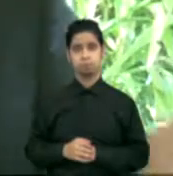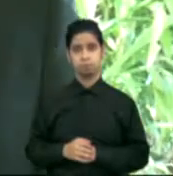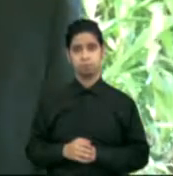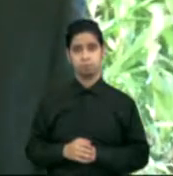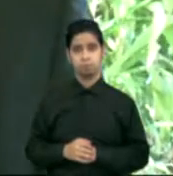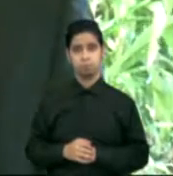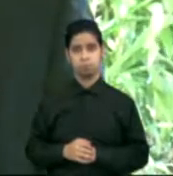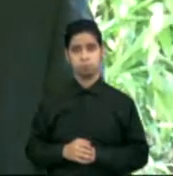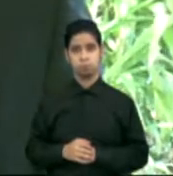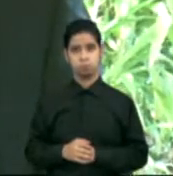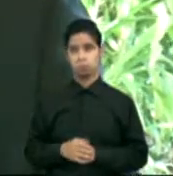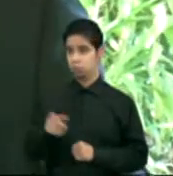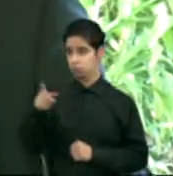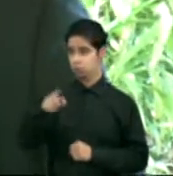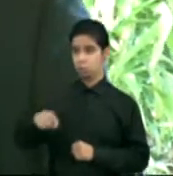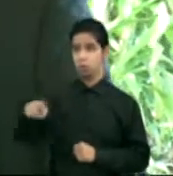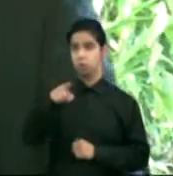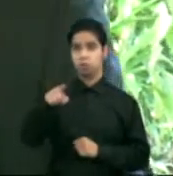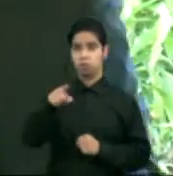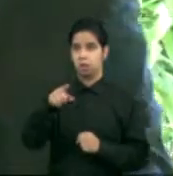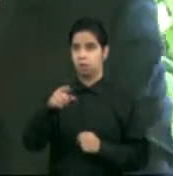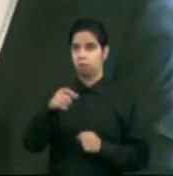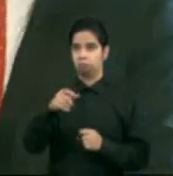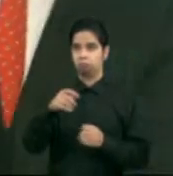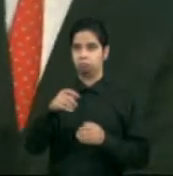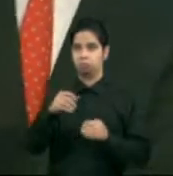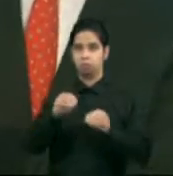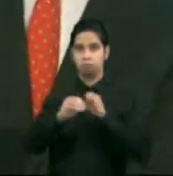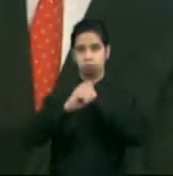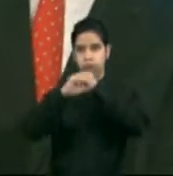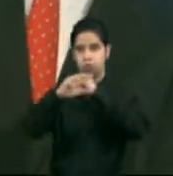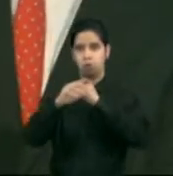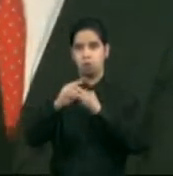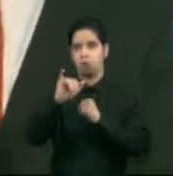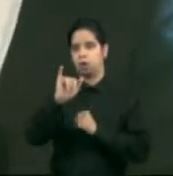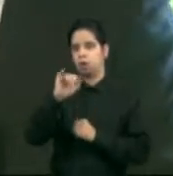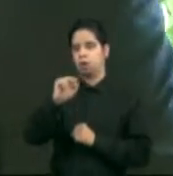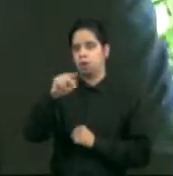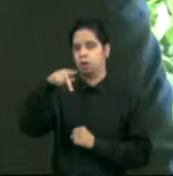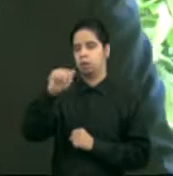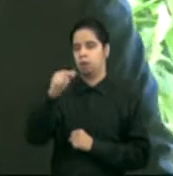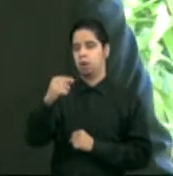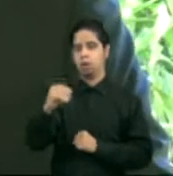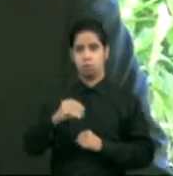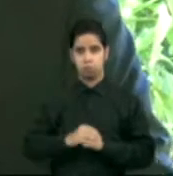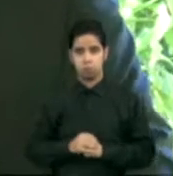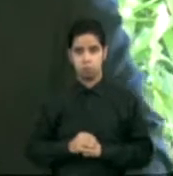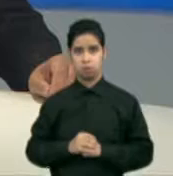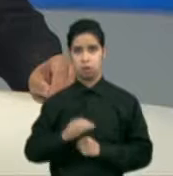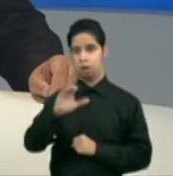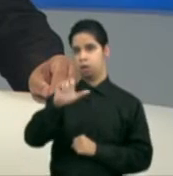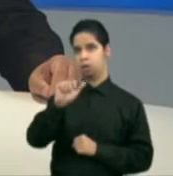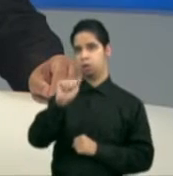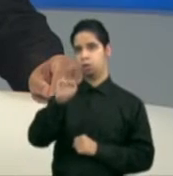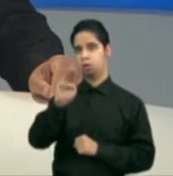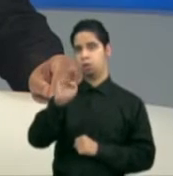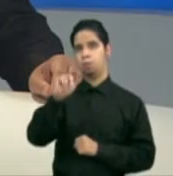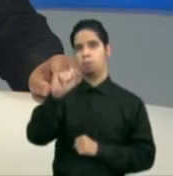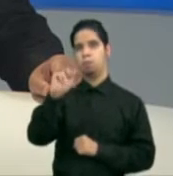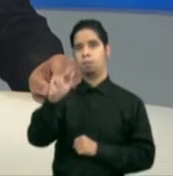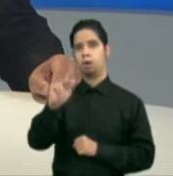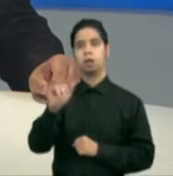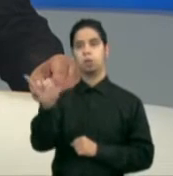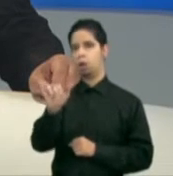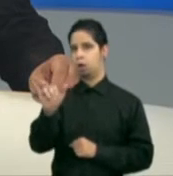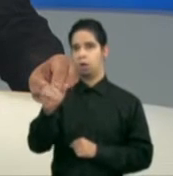Pero si es que ya ustedes publicaron que hubo un impago, les digo más, el CLOVAC es un impago. Y otro lado,